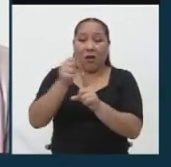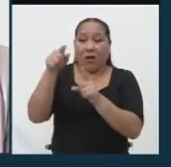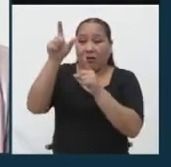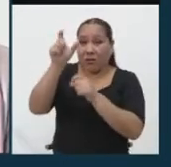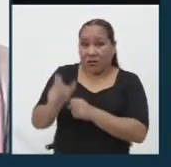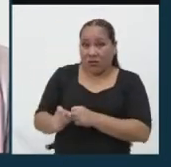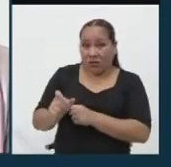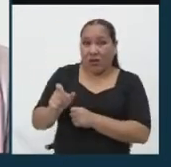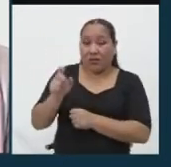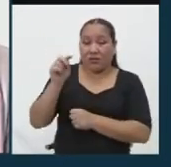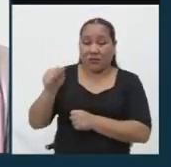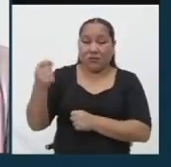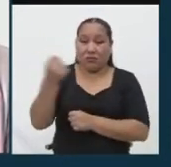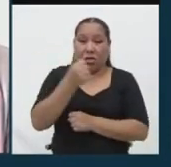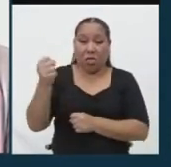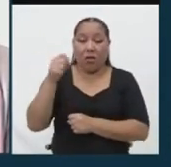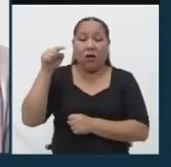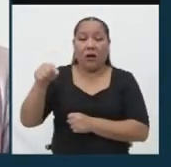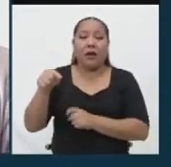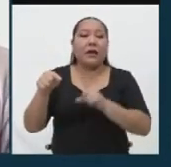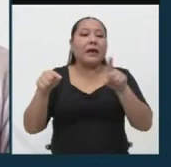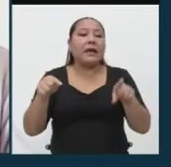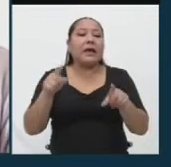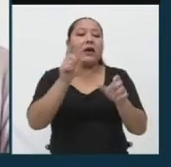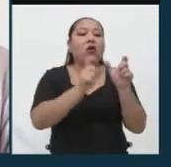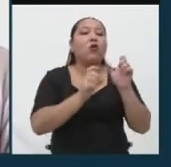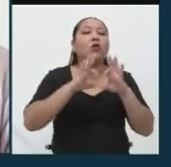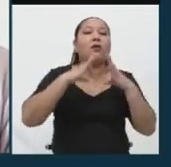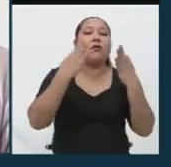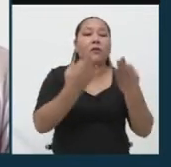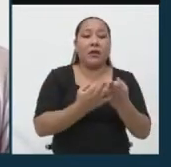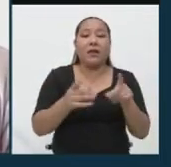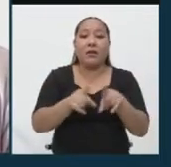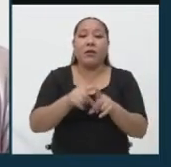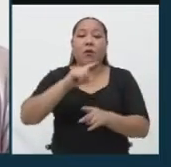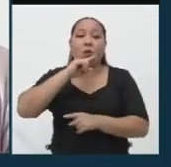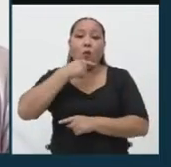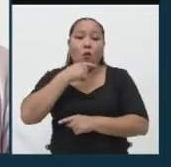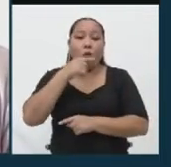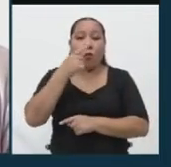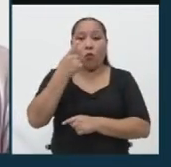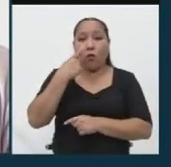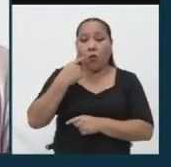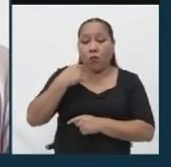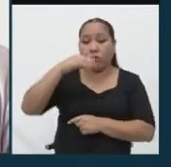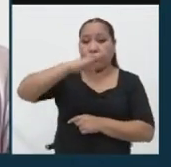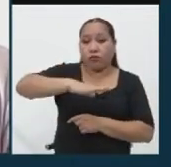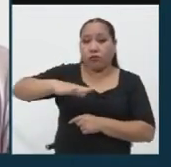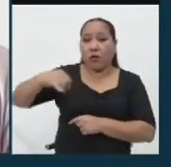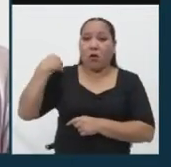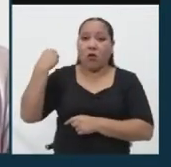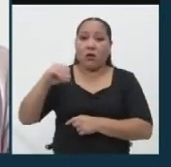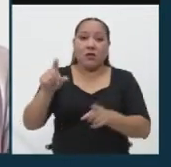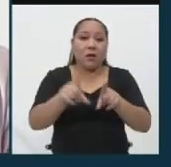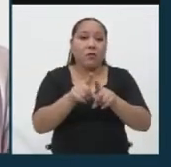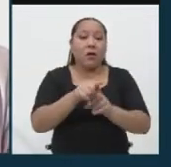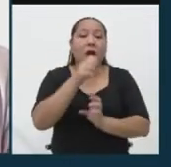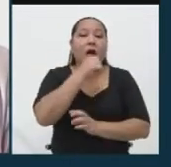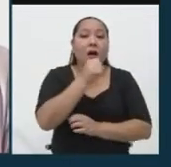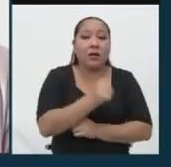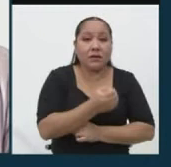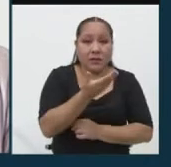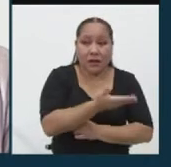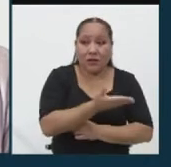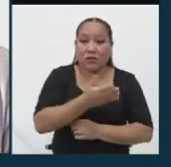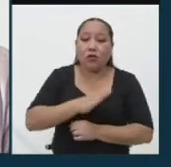dado que dentro de la familia tenemos niñas y niñas adolescentes y nuestros ancianos. Entonces tenemos que trabajar